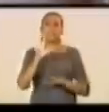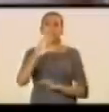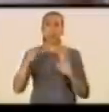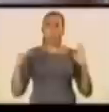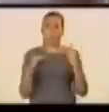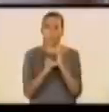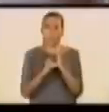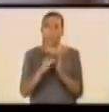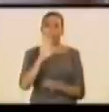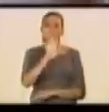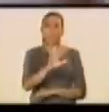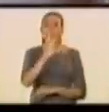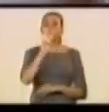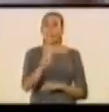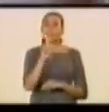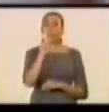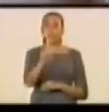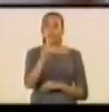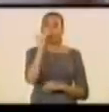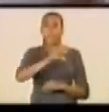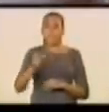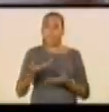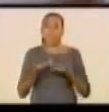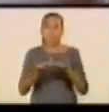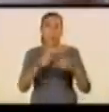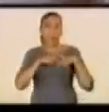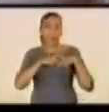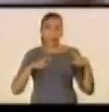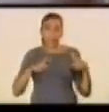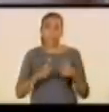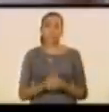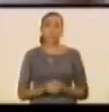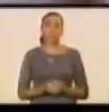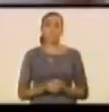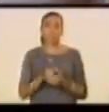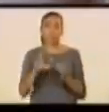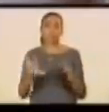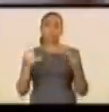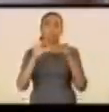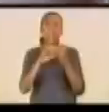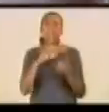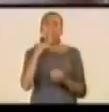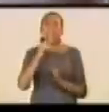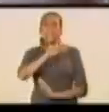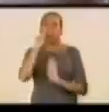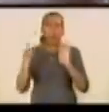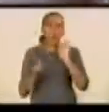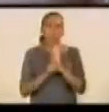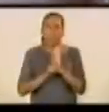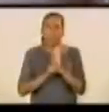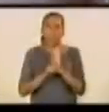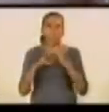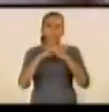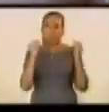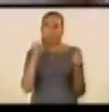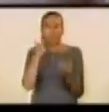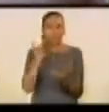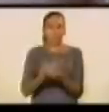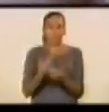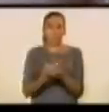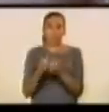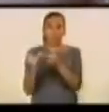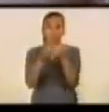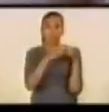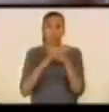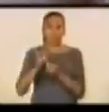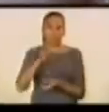.531 acreditados que se corresponden a la casi totalidad de los testigos de los comandos